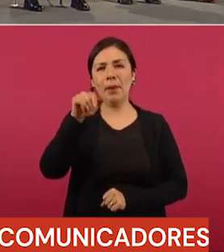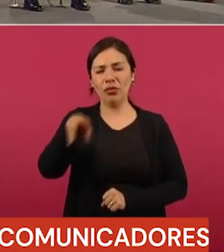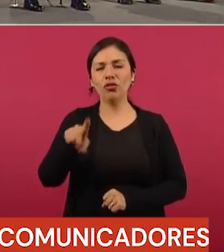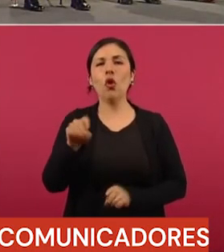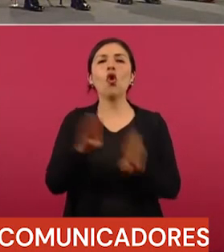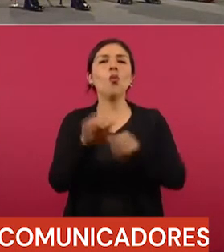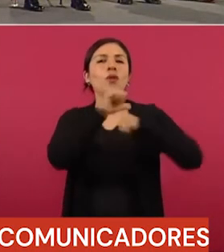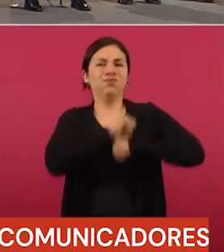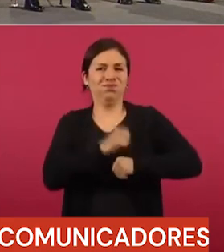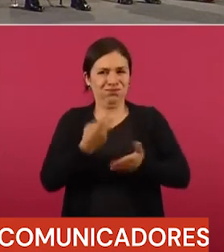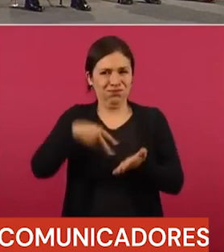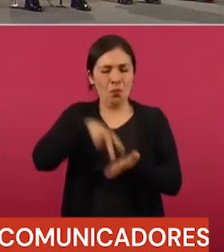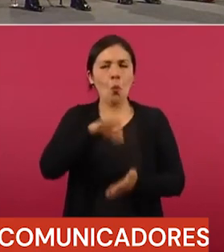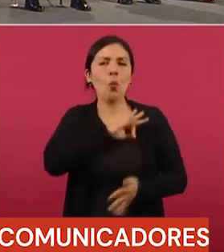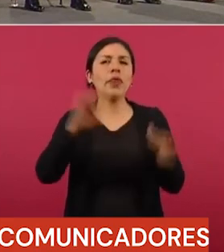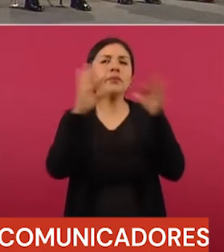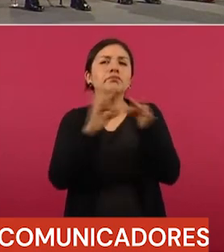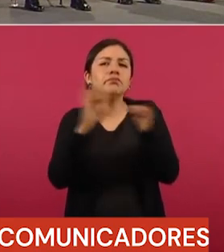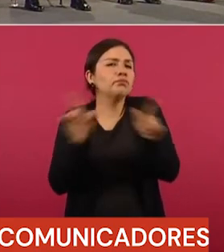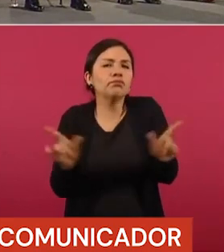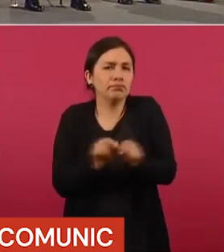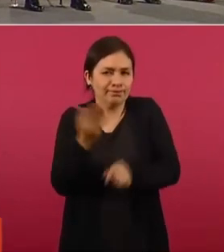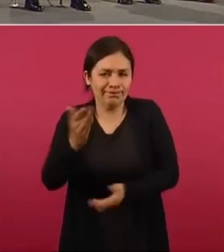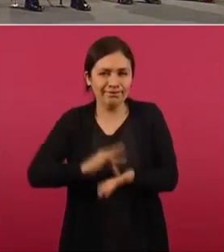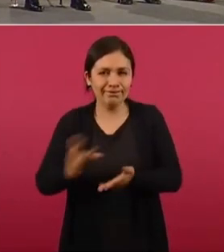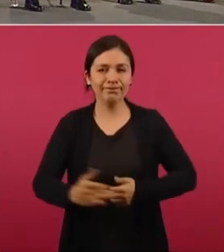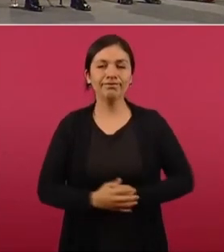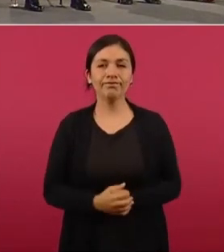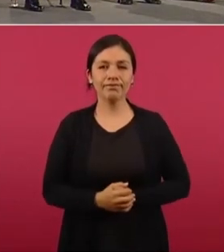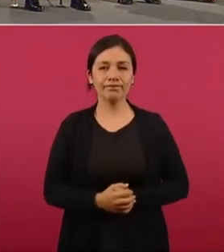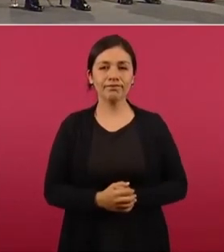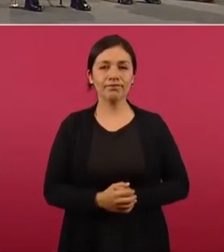del comité pudiera darnos unas palabras. Muchas gracias. Gracias.